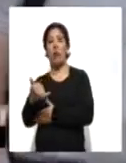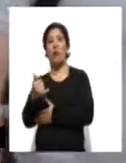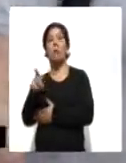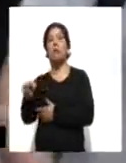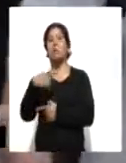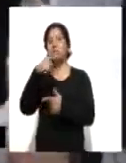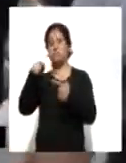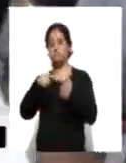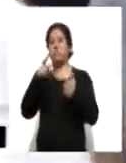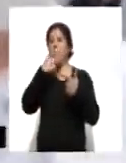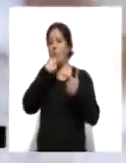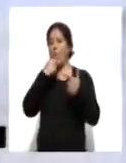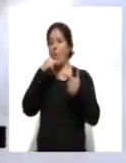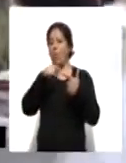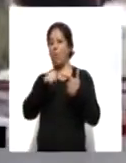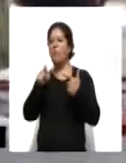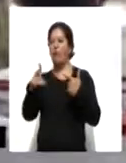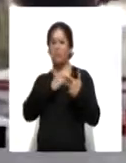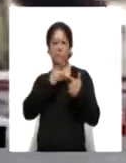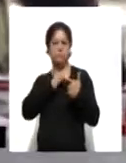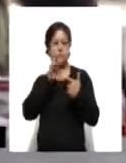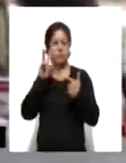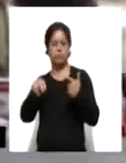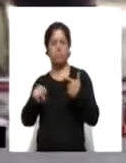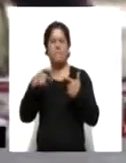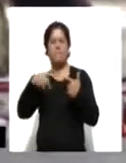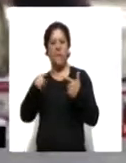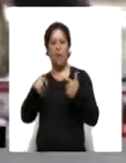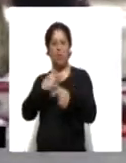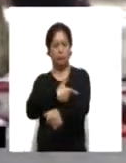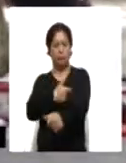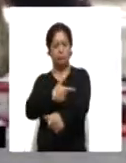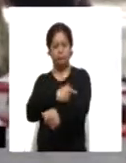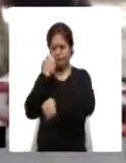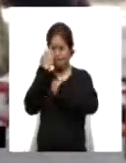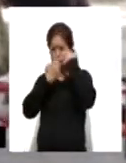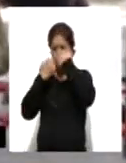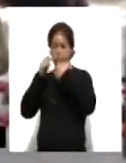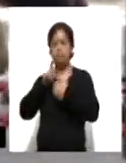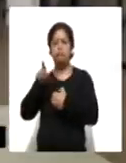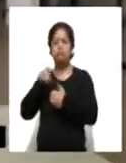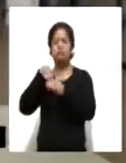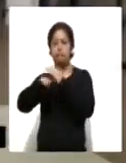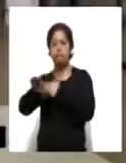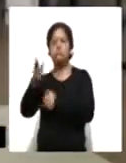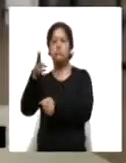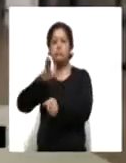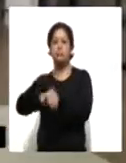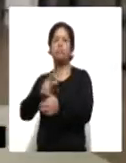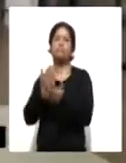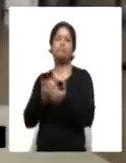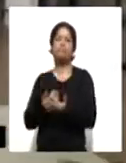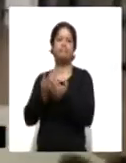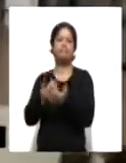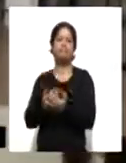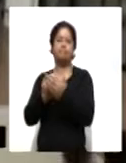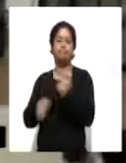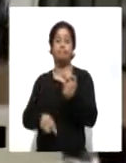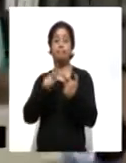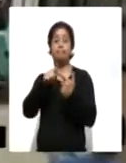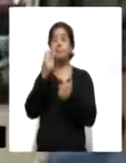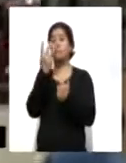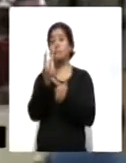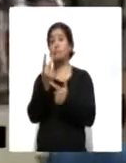contagio es un paciente asintomático que de forma preventiva se mantiene hospitalizado. Ambos casos motivaron a las